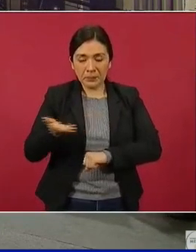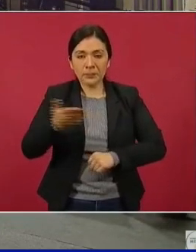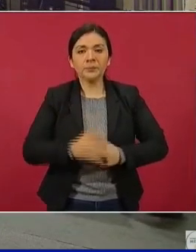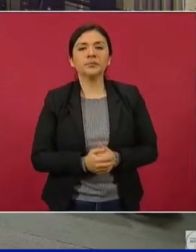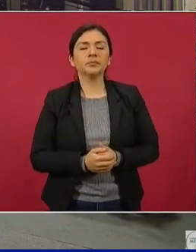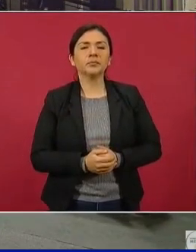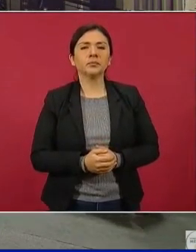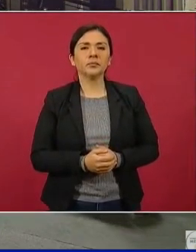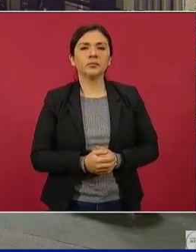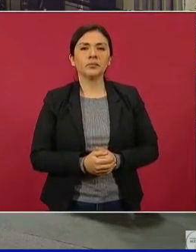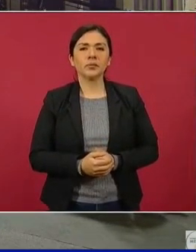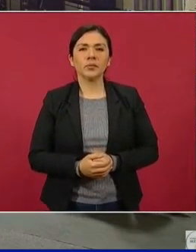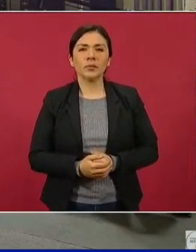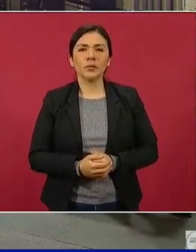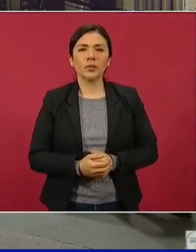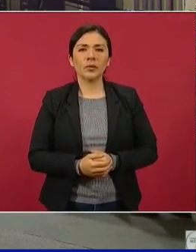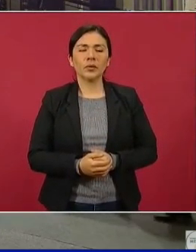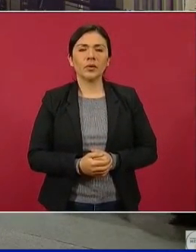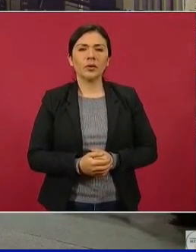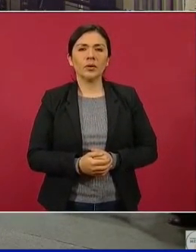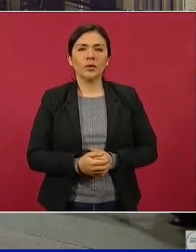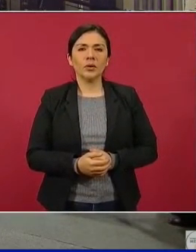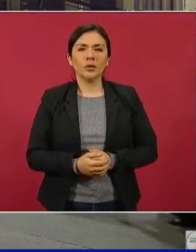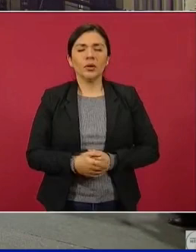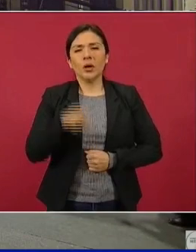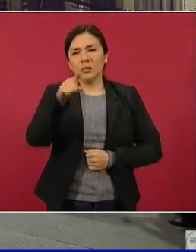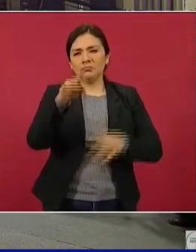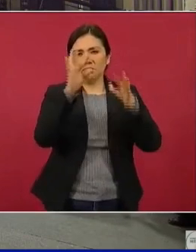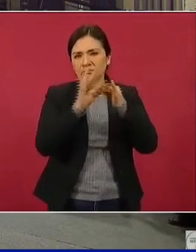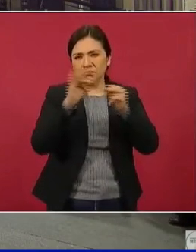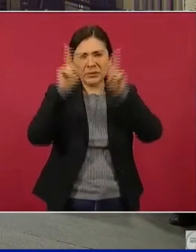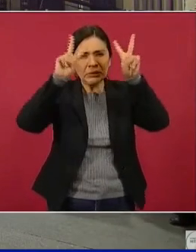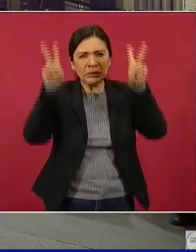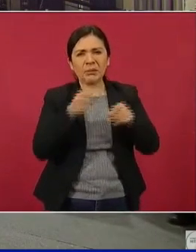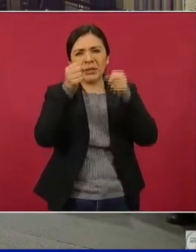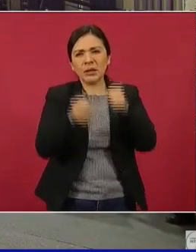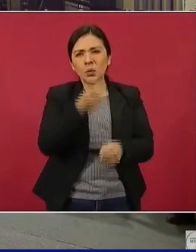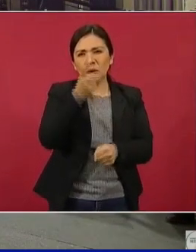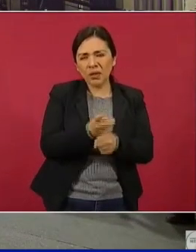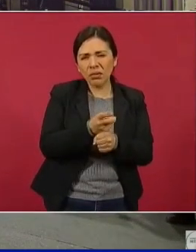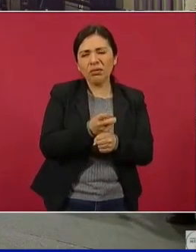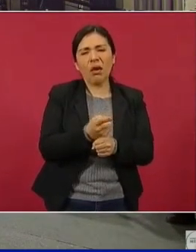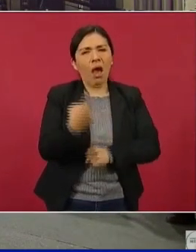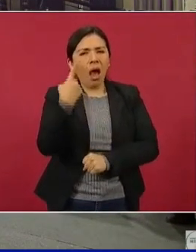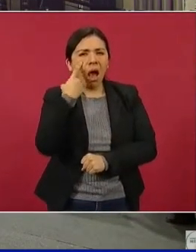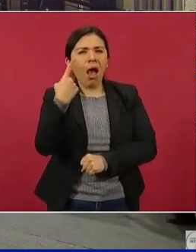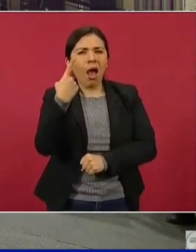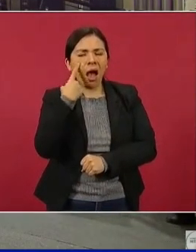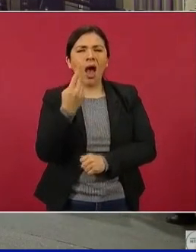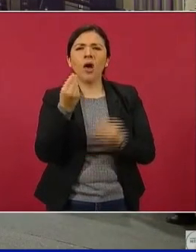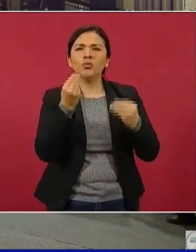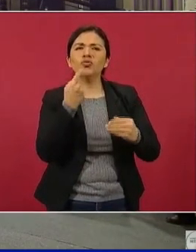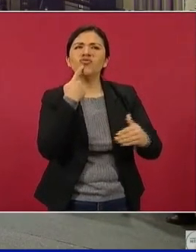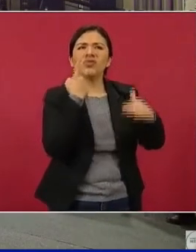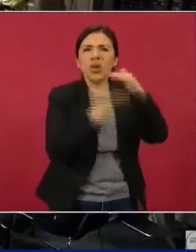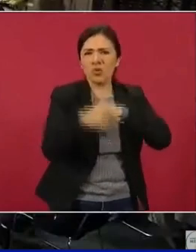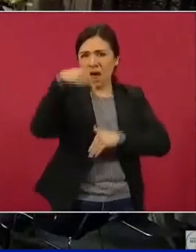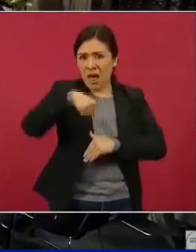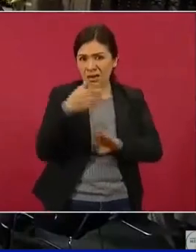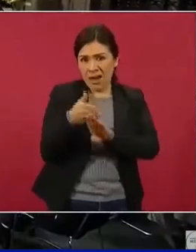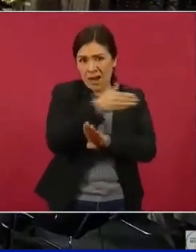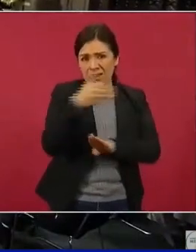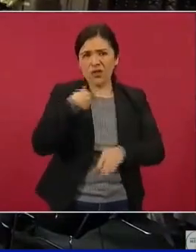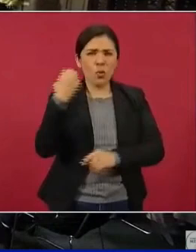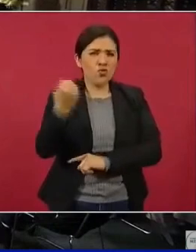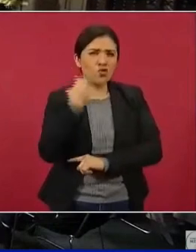Señalar que con respecto a temas de seguridad y debido a las distintas denuncias que aquí hicimos en